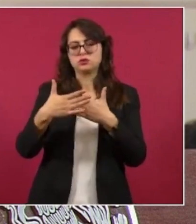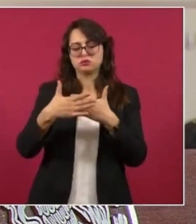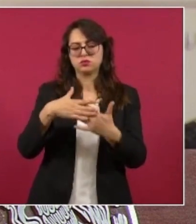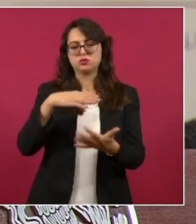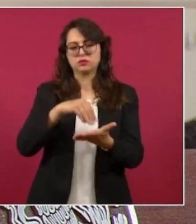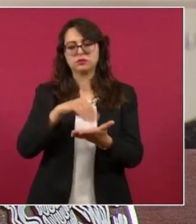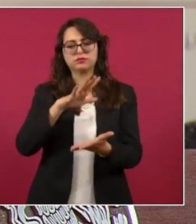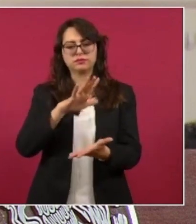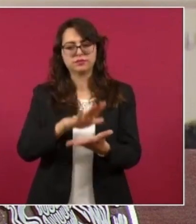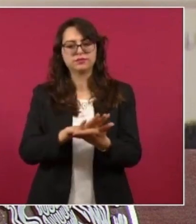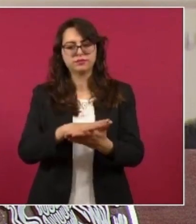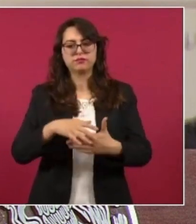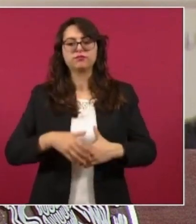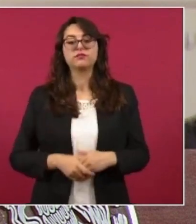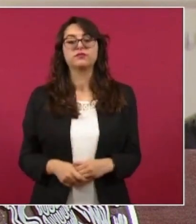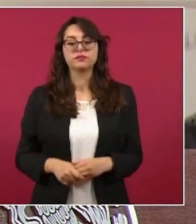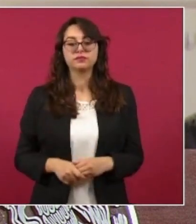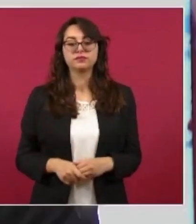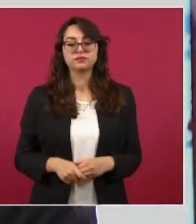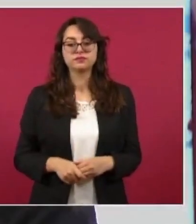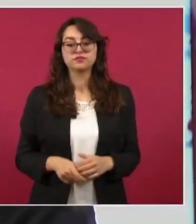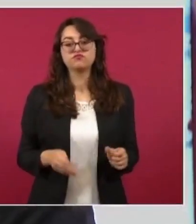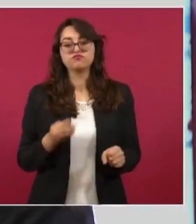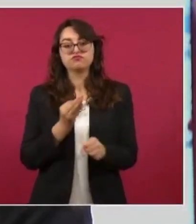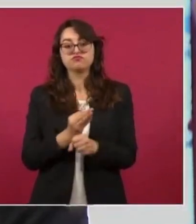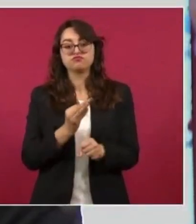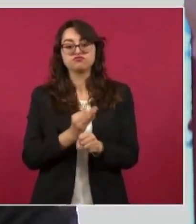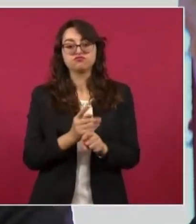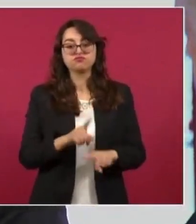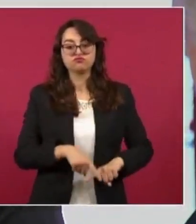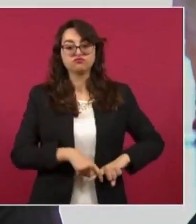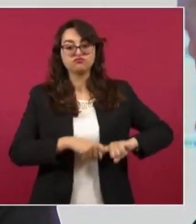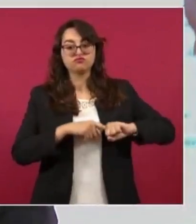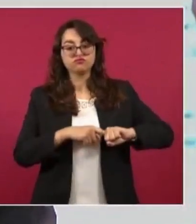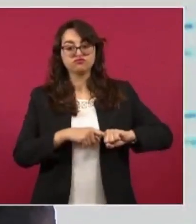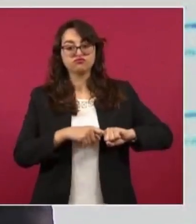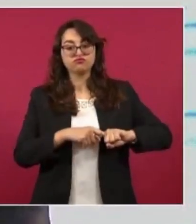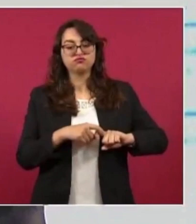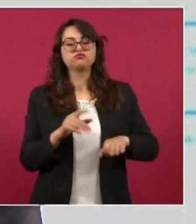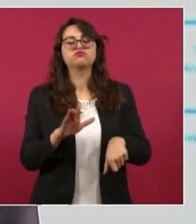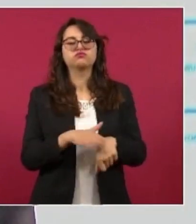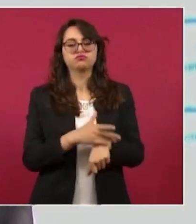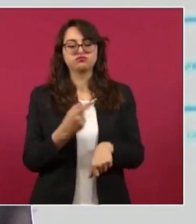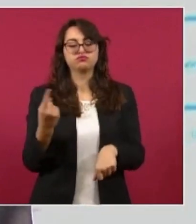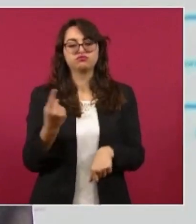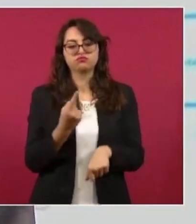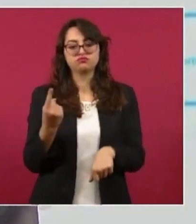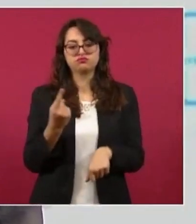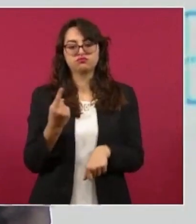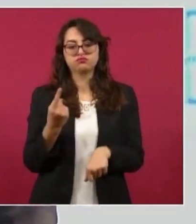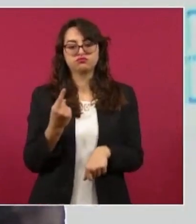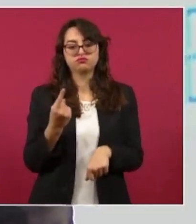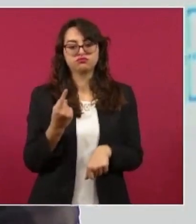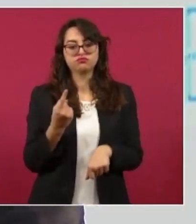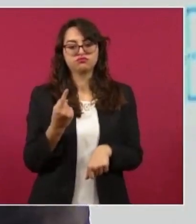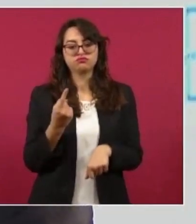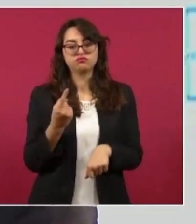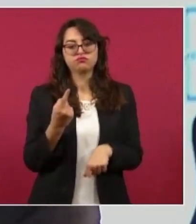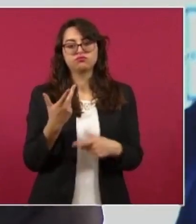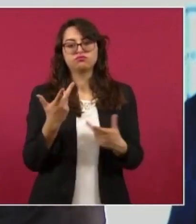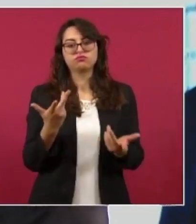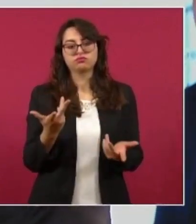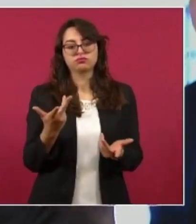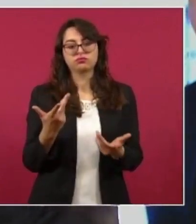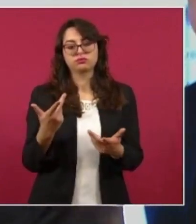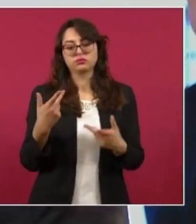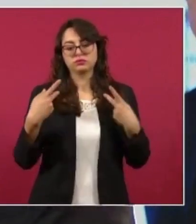momento se ha detenido porque hubo una apelación presentada por la defensa